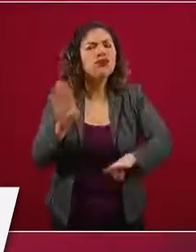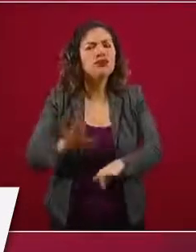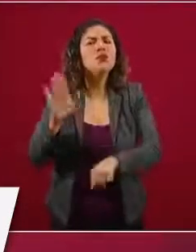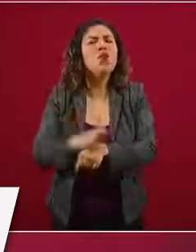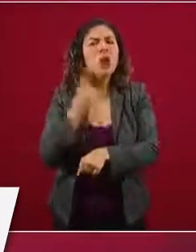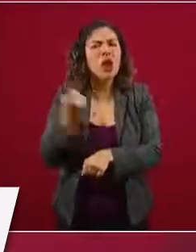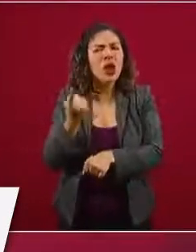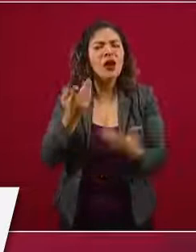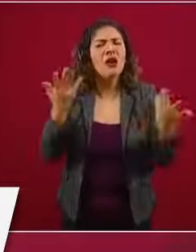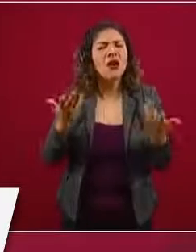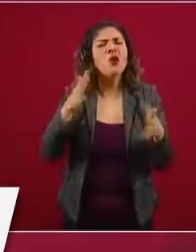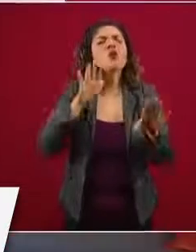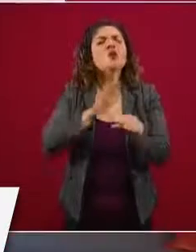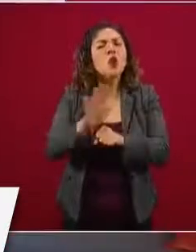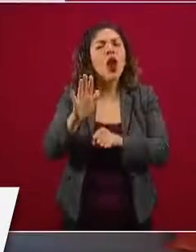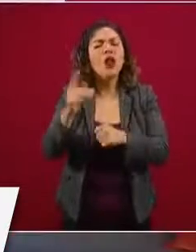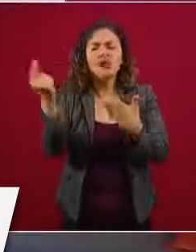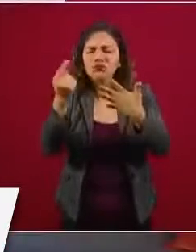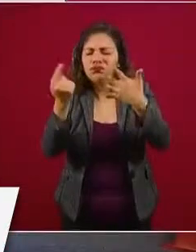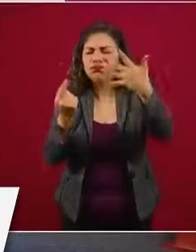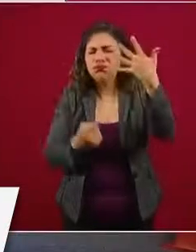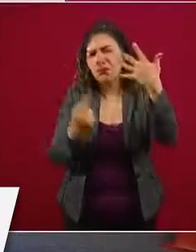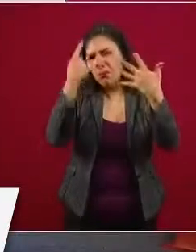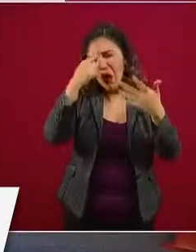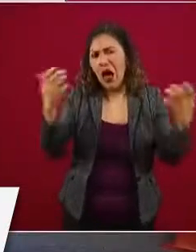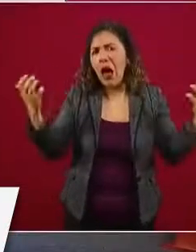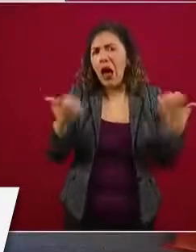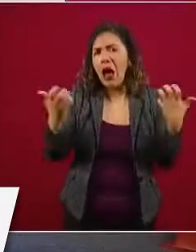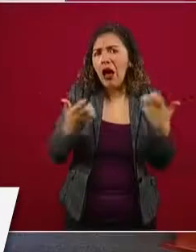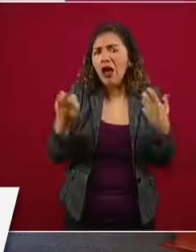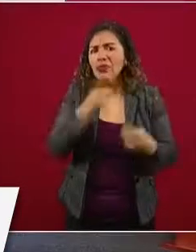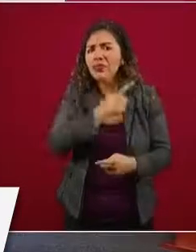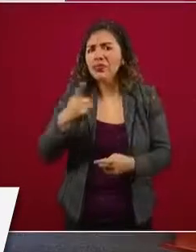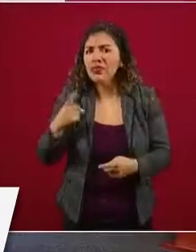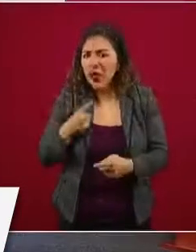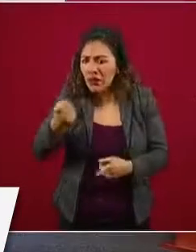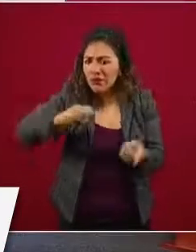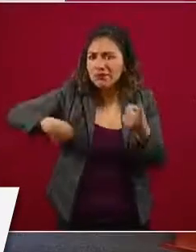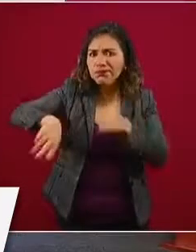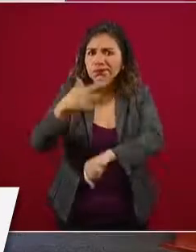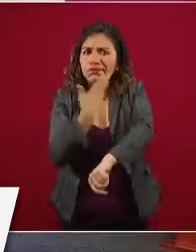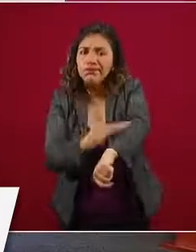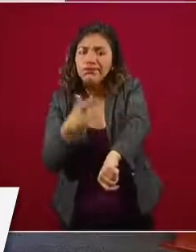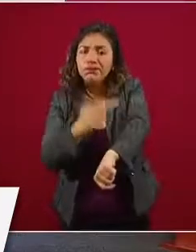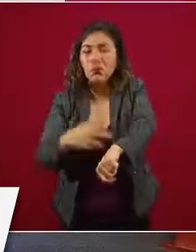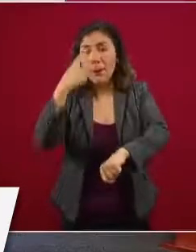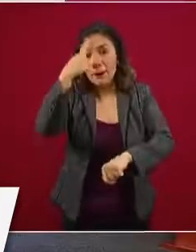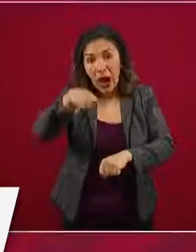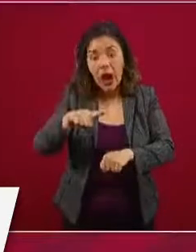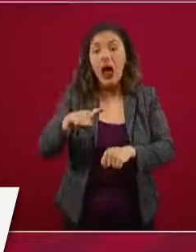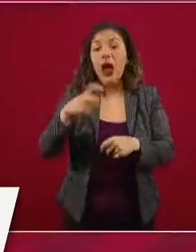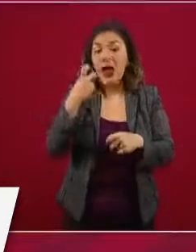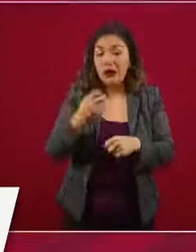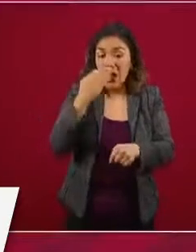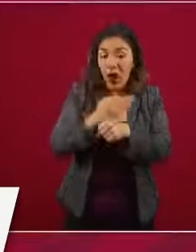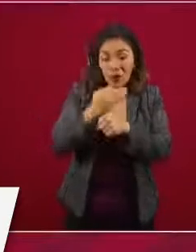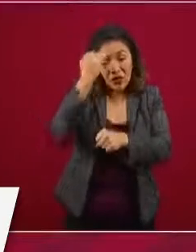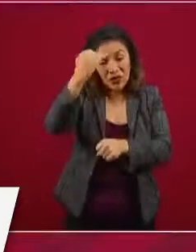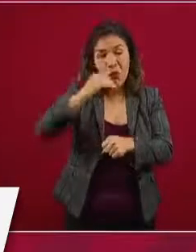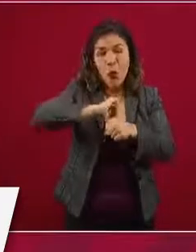los elementos de acción que se necesitan emprender para, más allá de COVID,